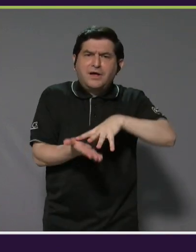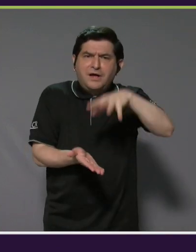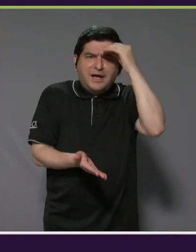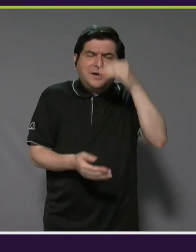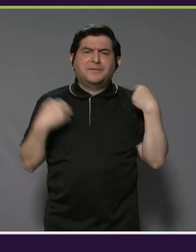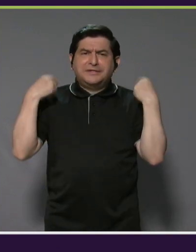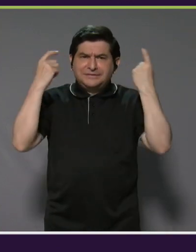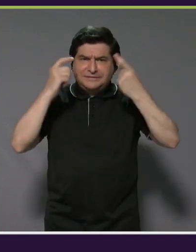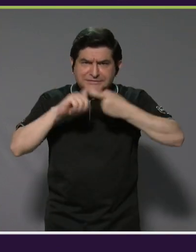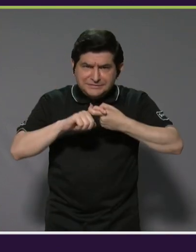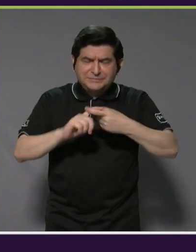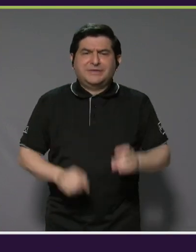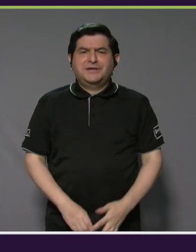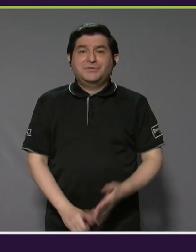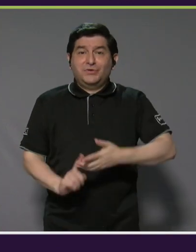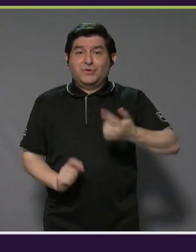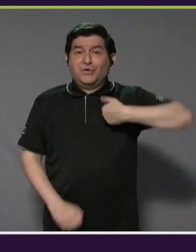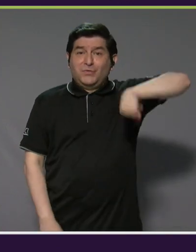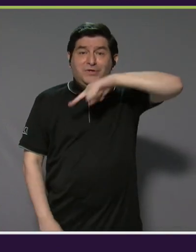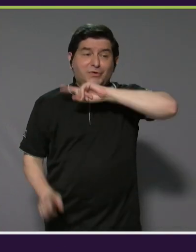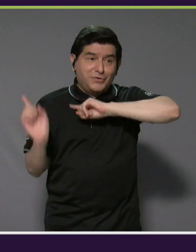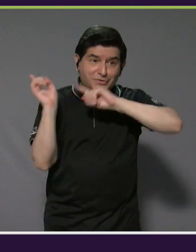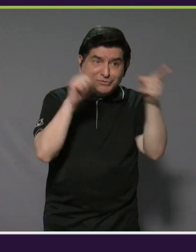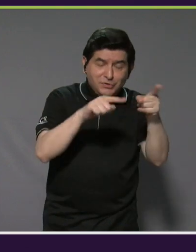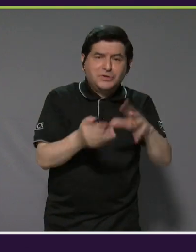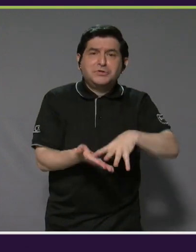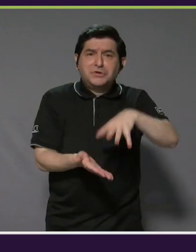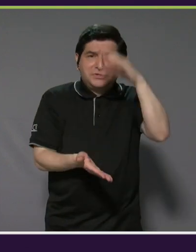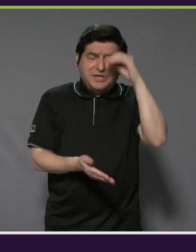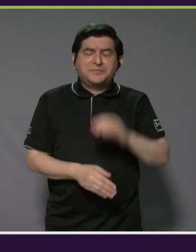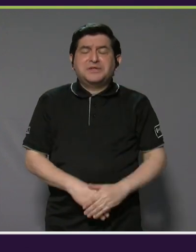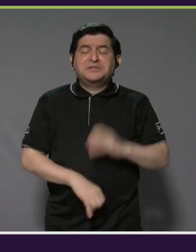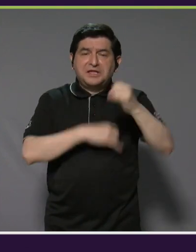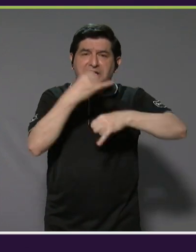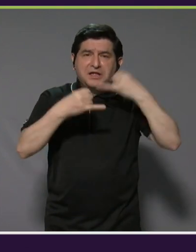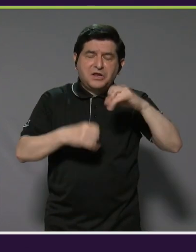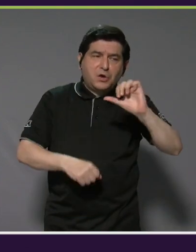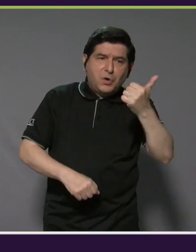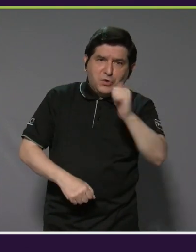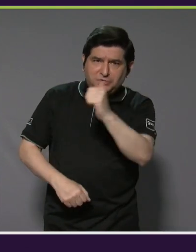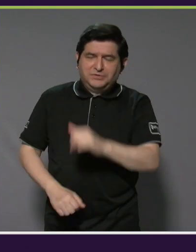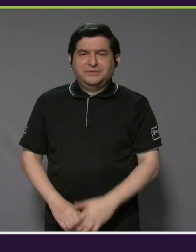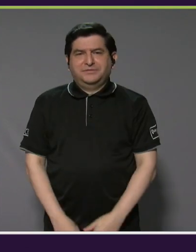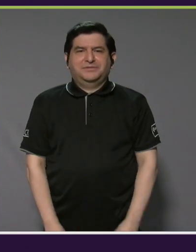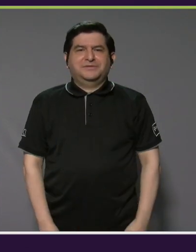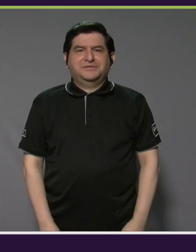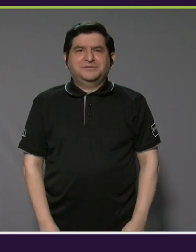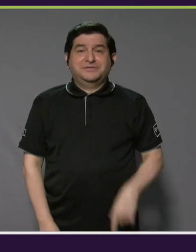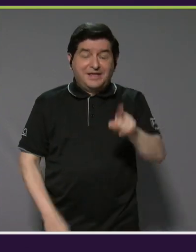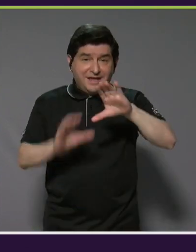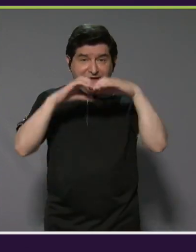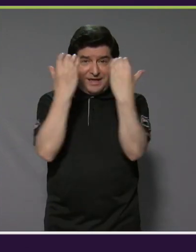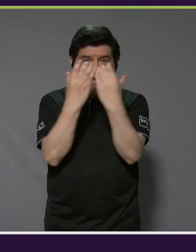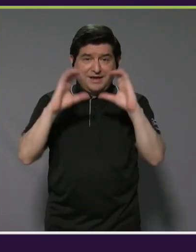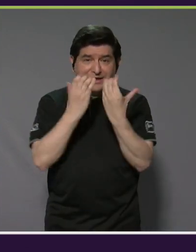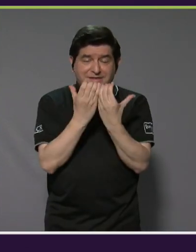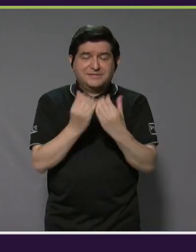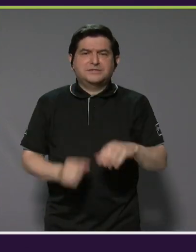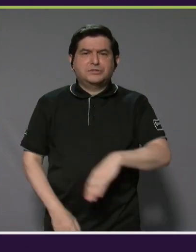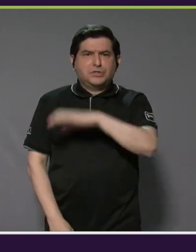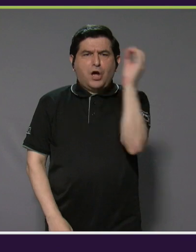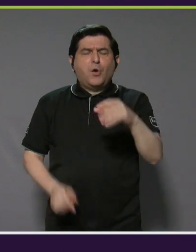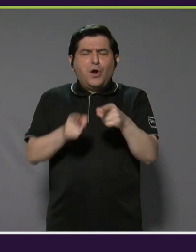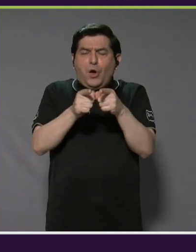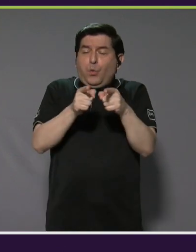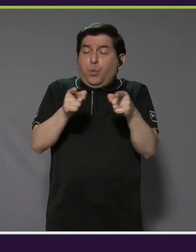español, ya que cuando nosotros vamos hacia allá aprendemos el idioma, más de esta categoría con esta ola que es muy